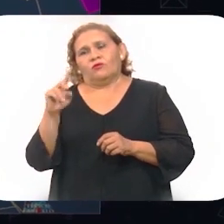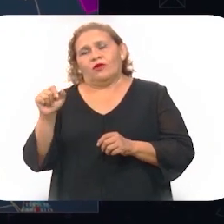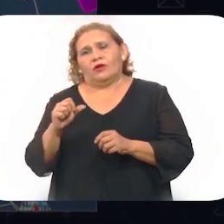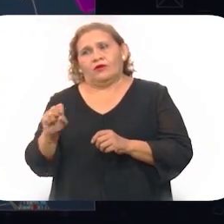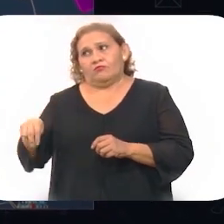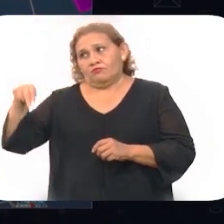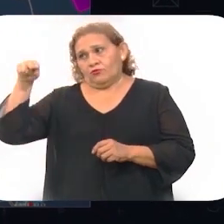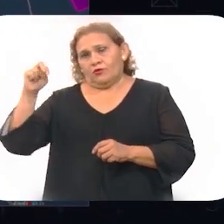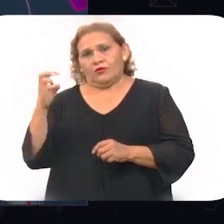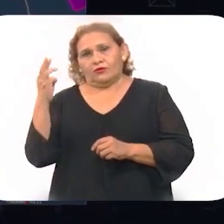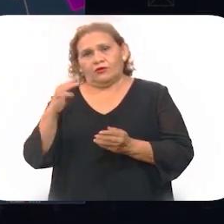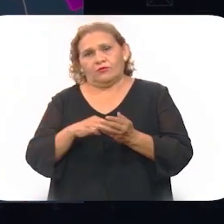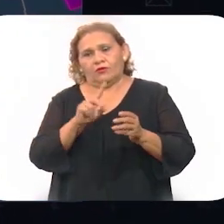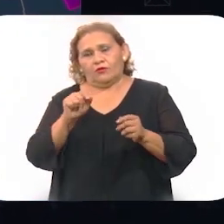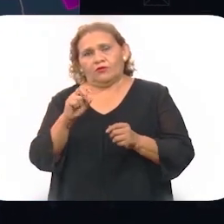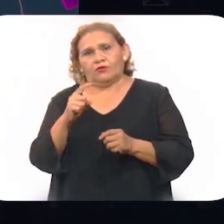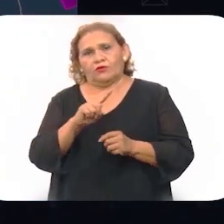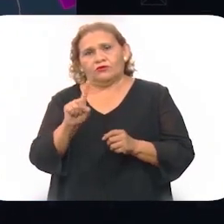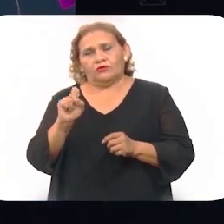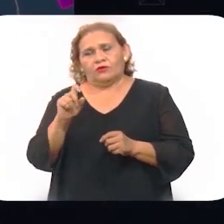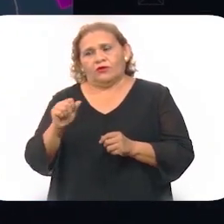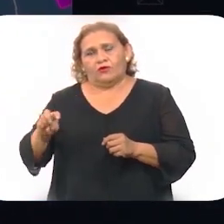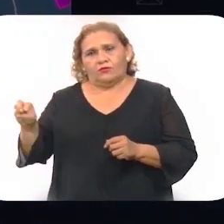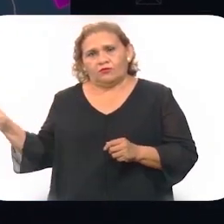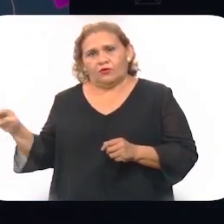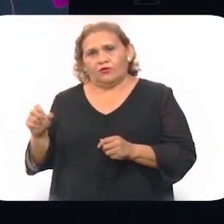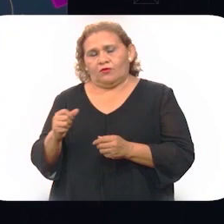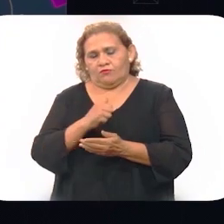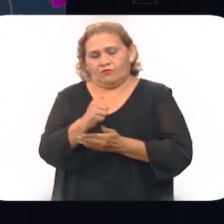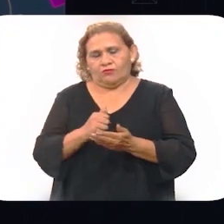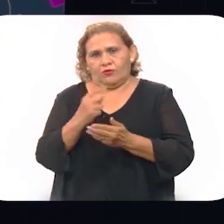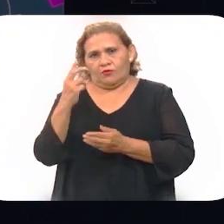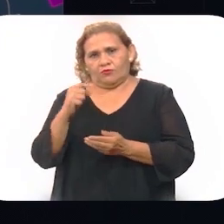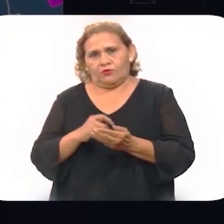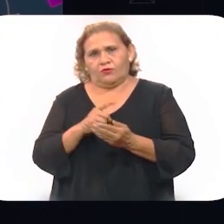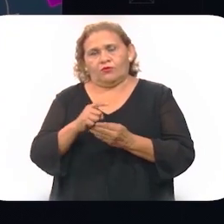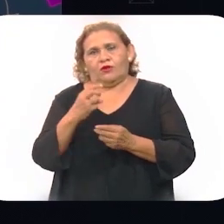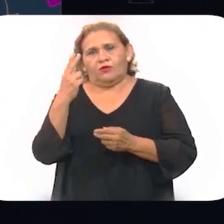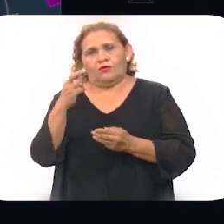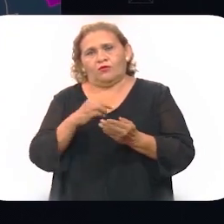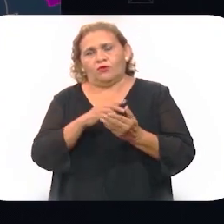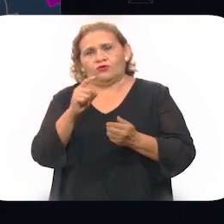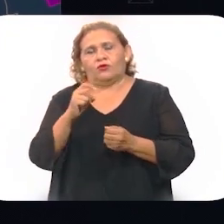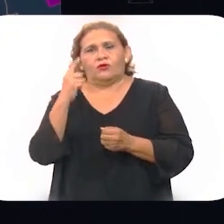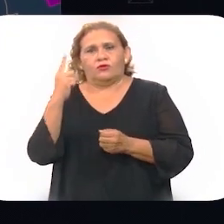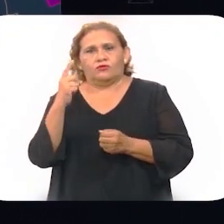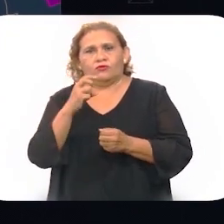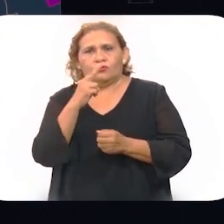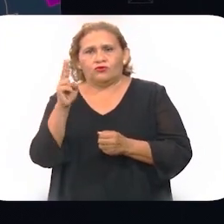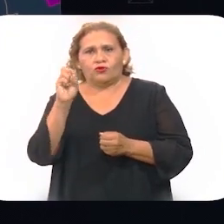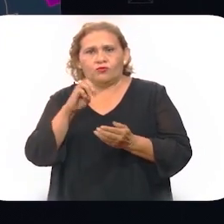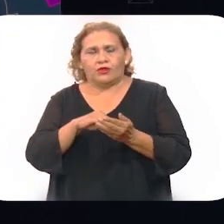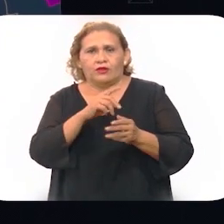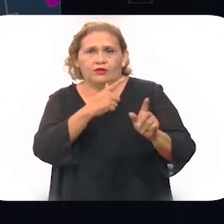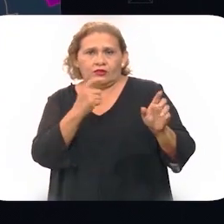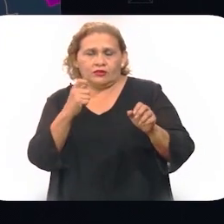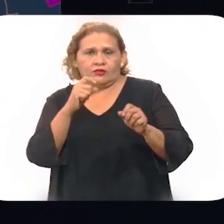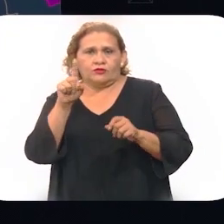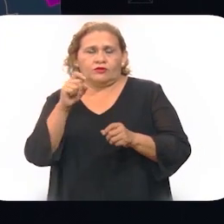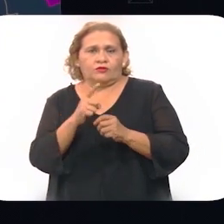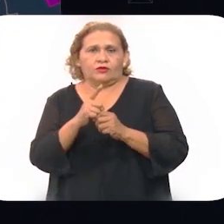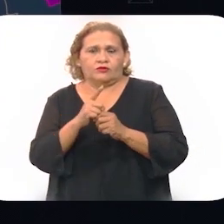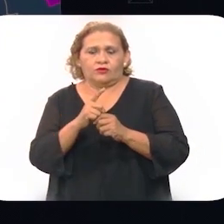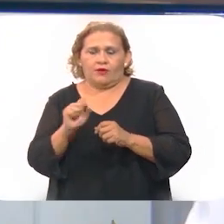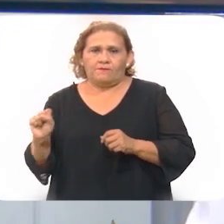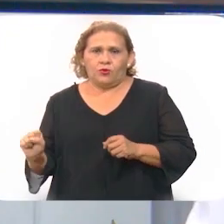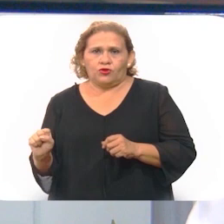3,907 en la zona oriente, 1,312 en la zona centro, 1,802 en la zona sur, 2,752 en